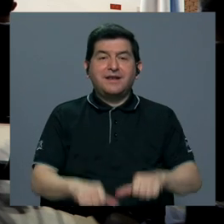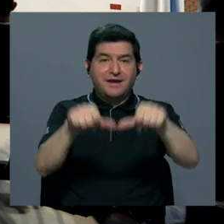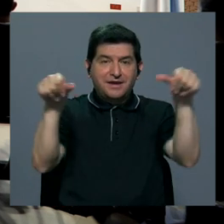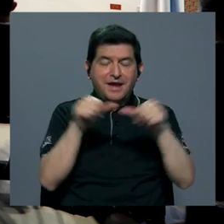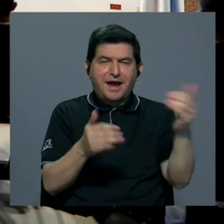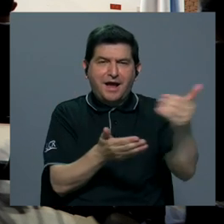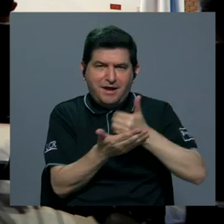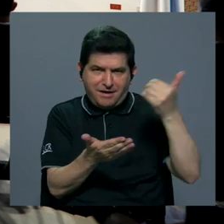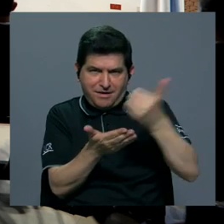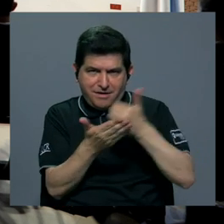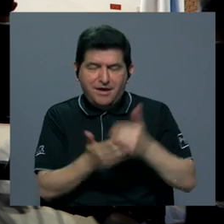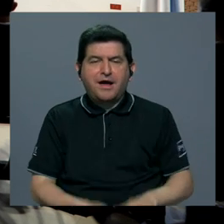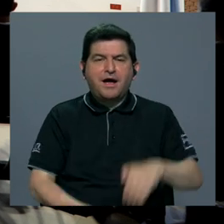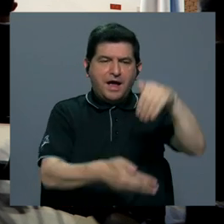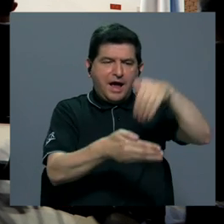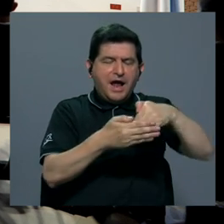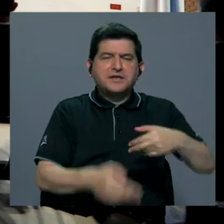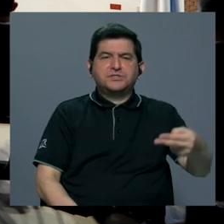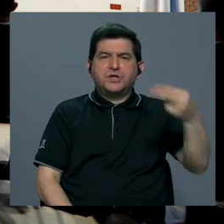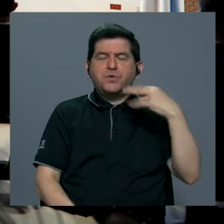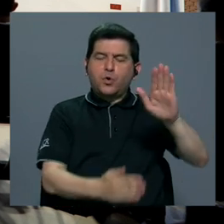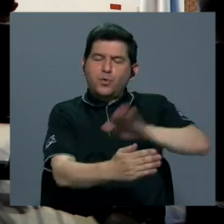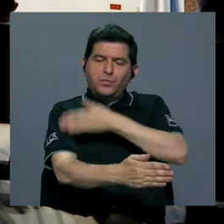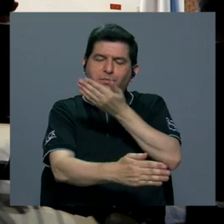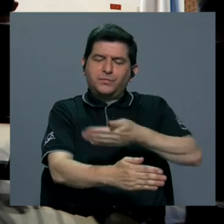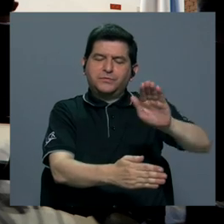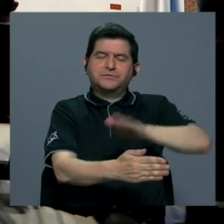recopilación con el Archivo Histórico Musical